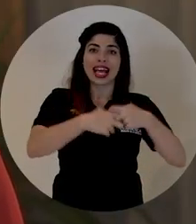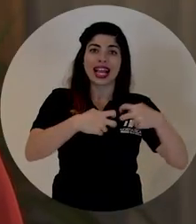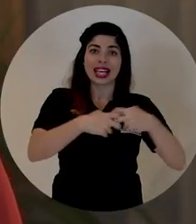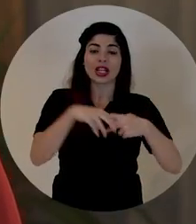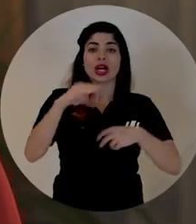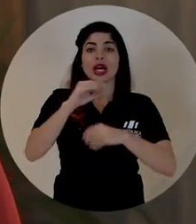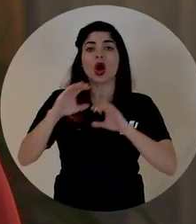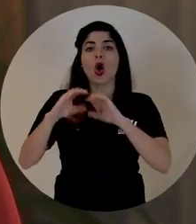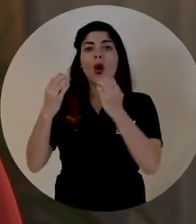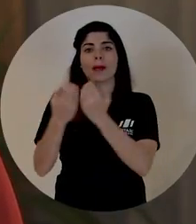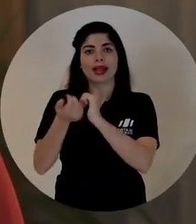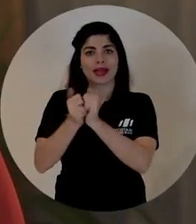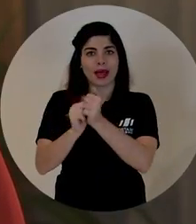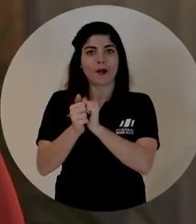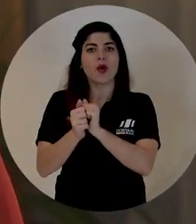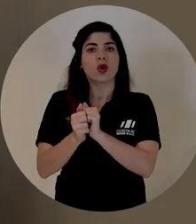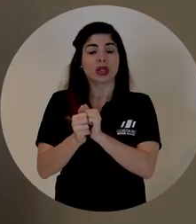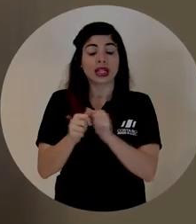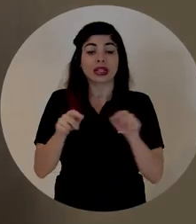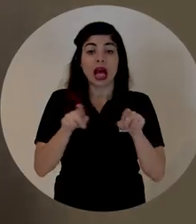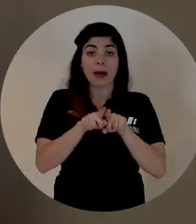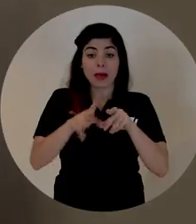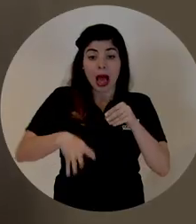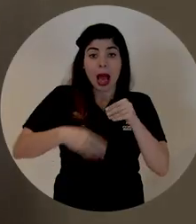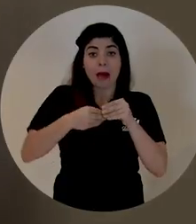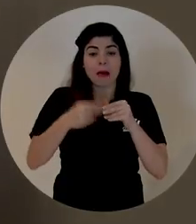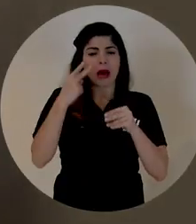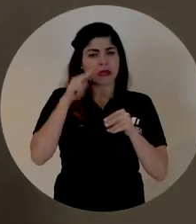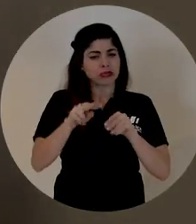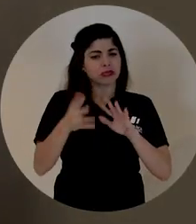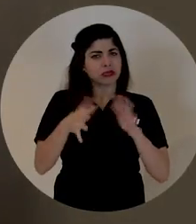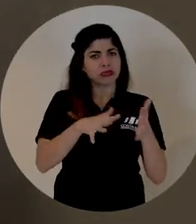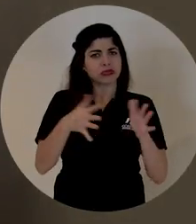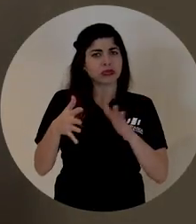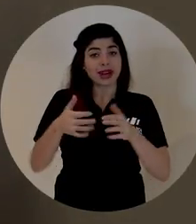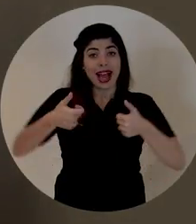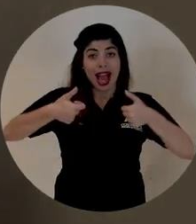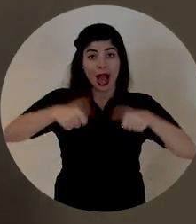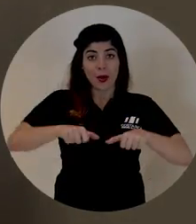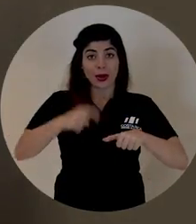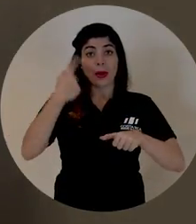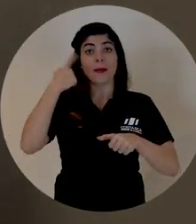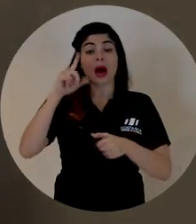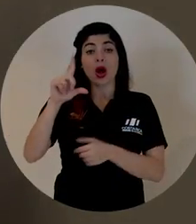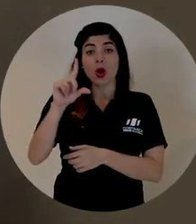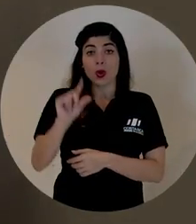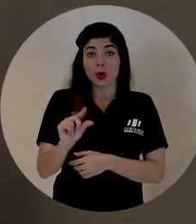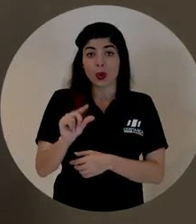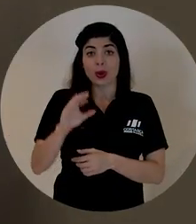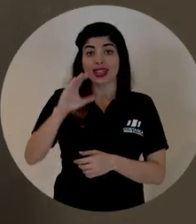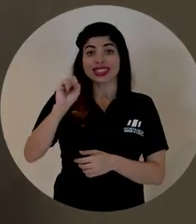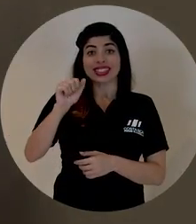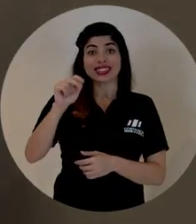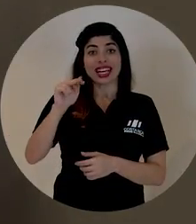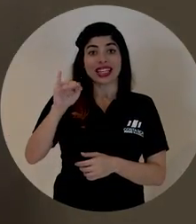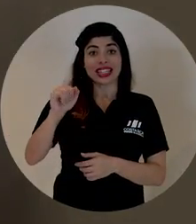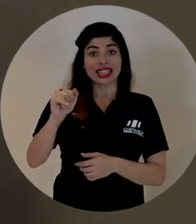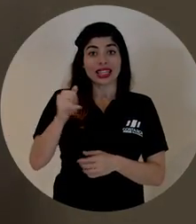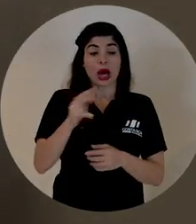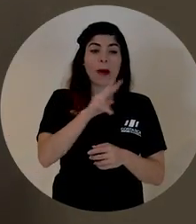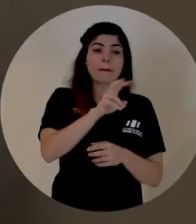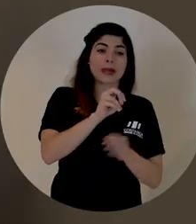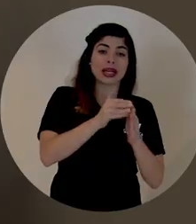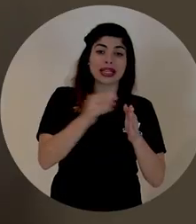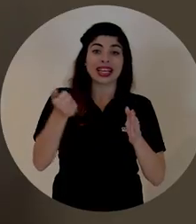eléctrico y el comité de deportes. Además, se estima que el acuerdo para la reducción de la cesantía de